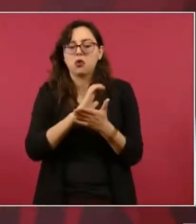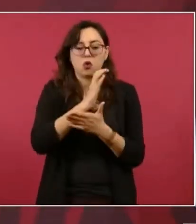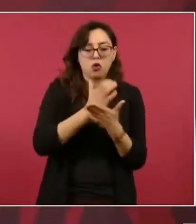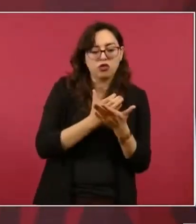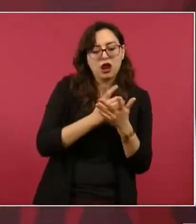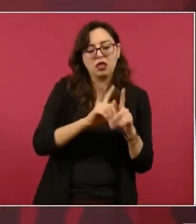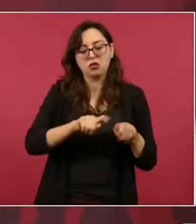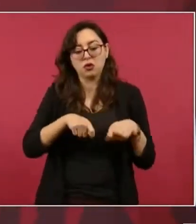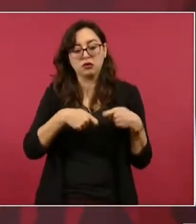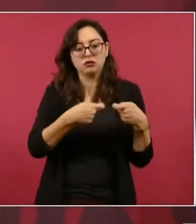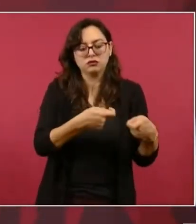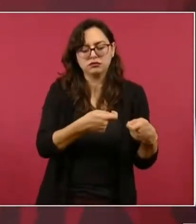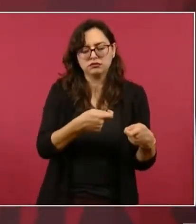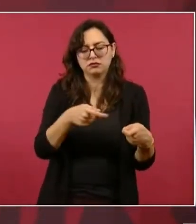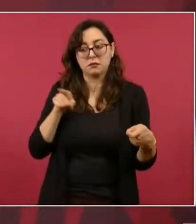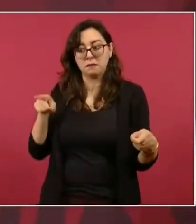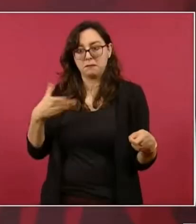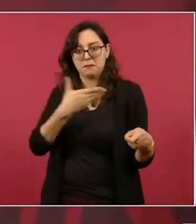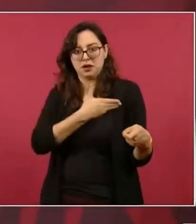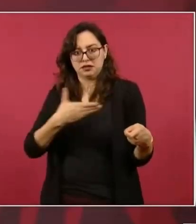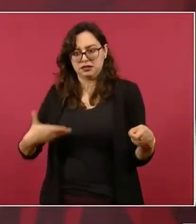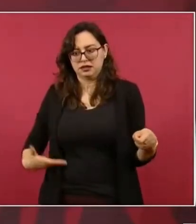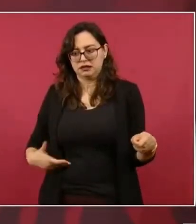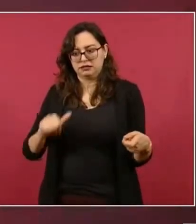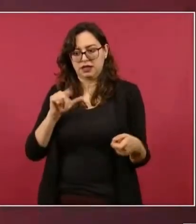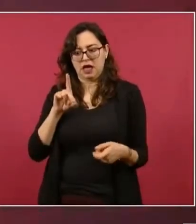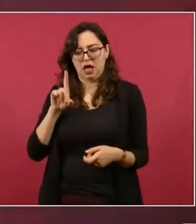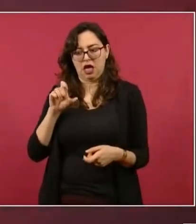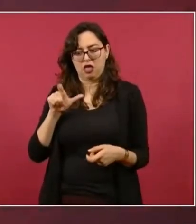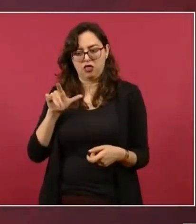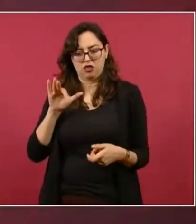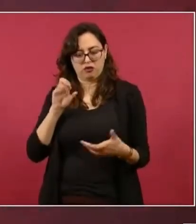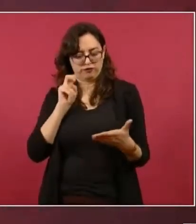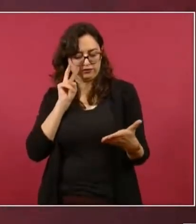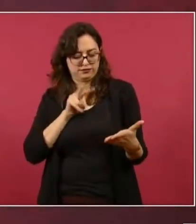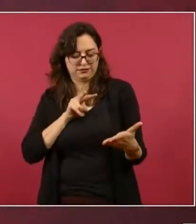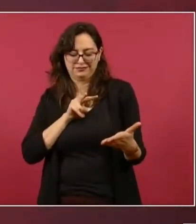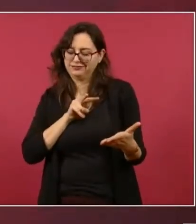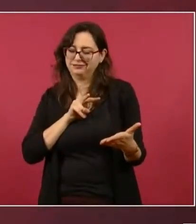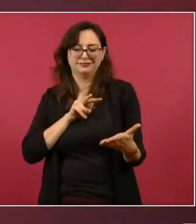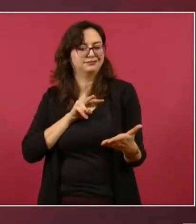entonces don Adolfo dice no van a haber convenios